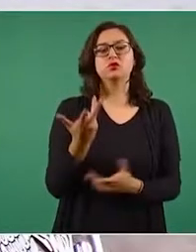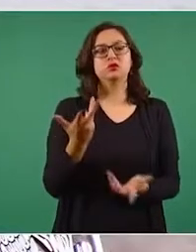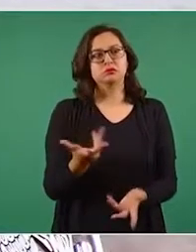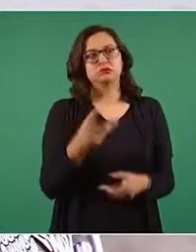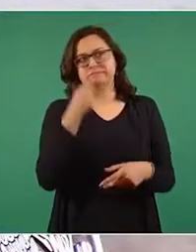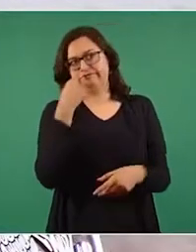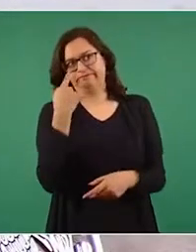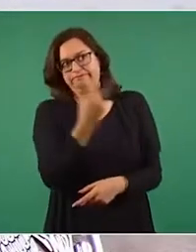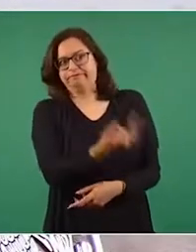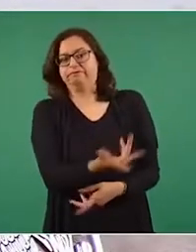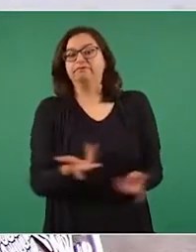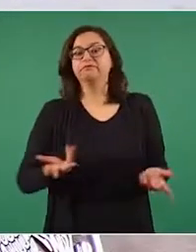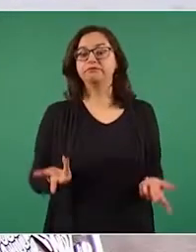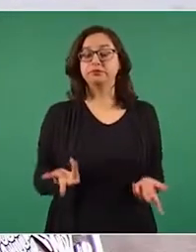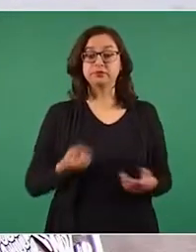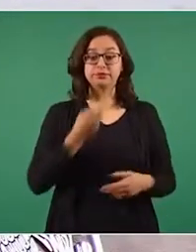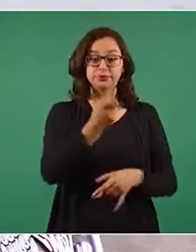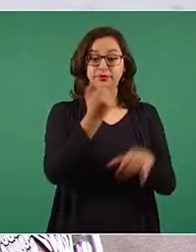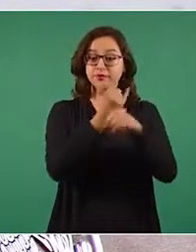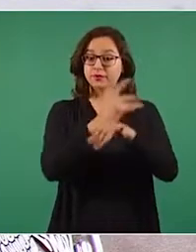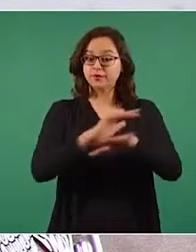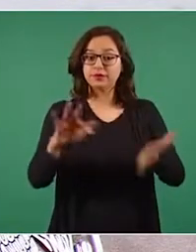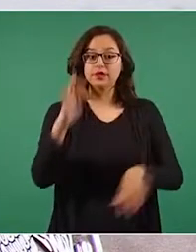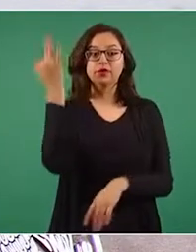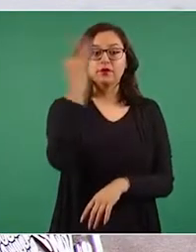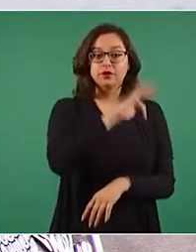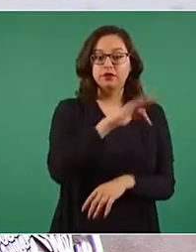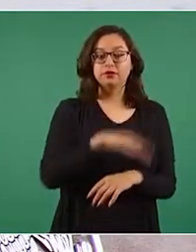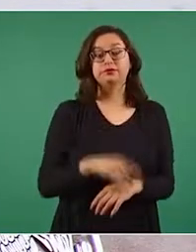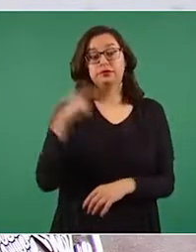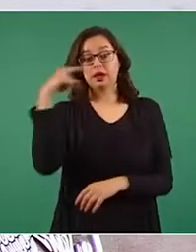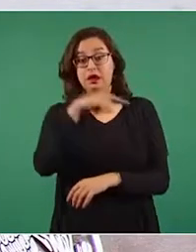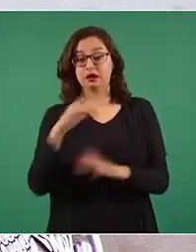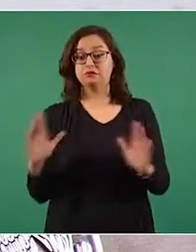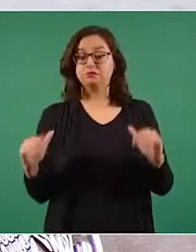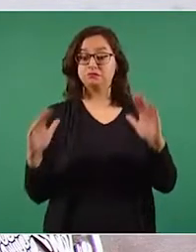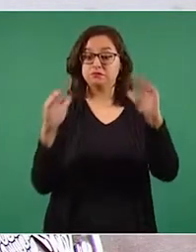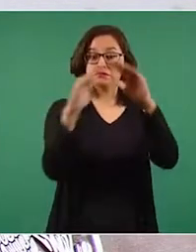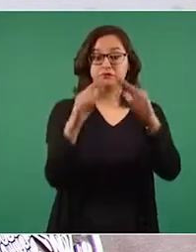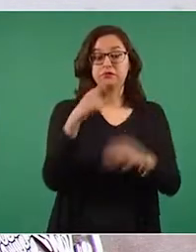El presupuesto de mantenimiento del Templo Mayor no ha disminuido.